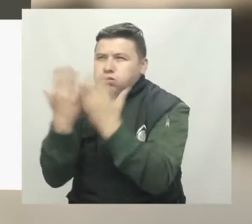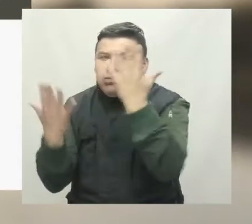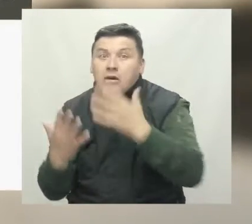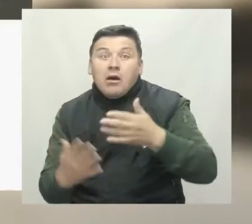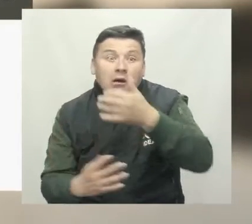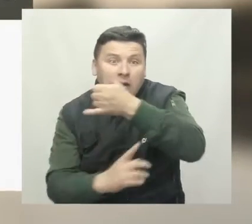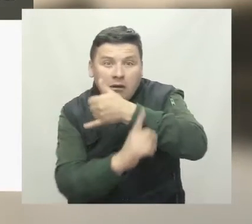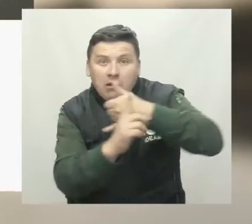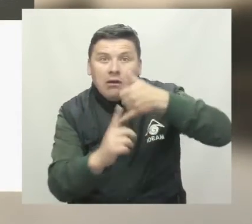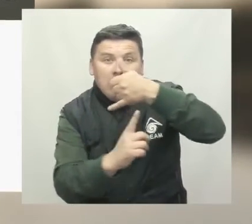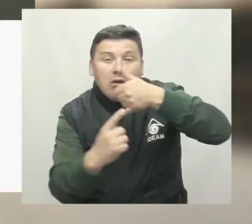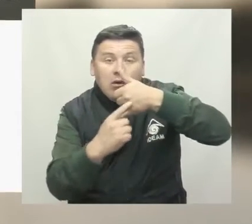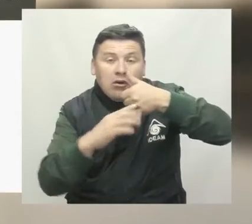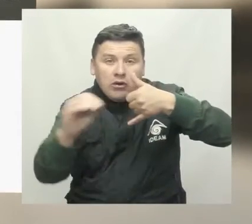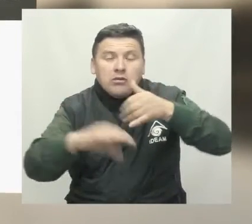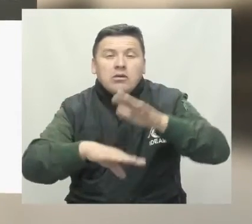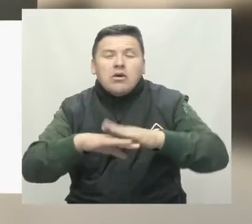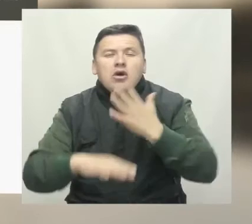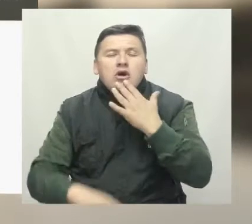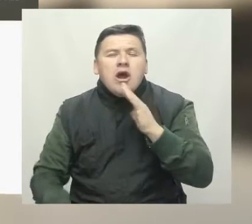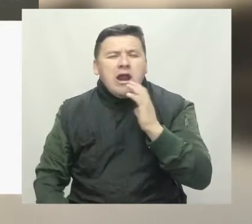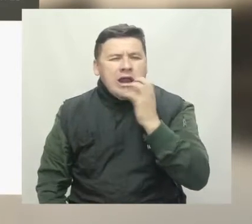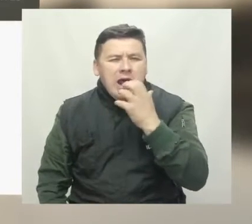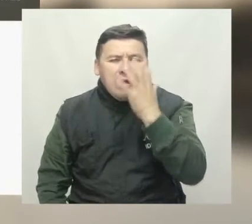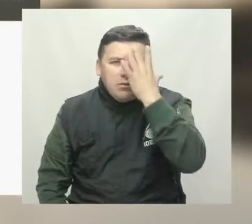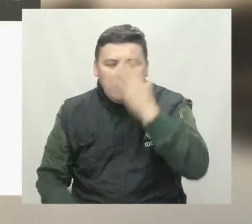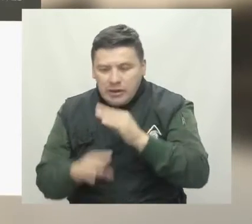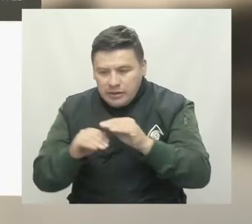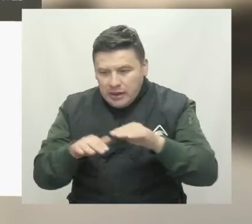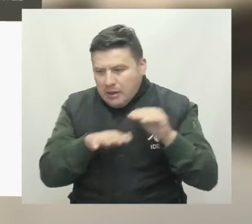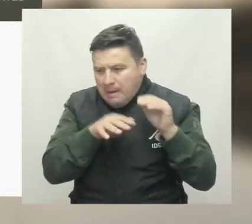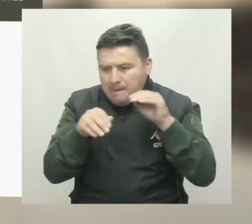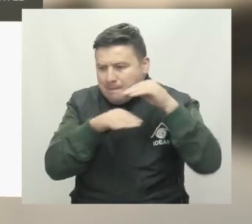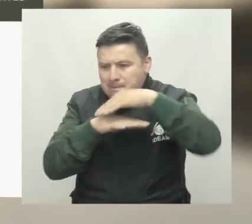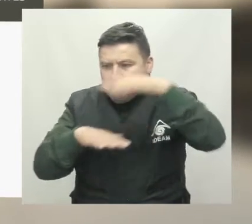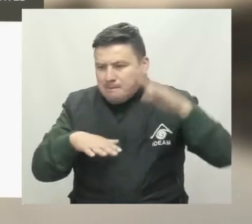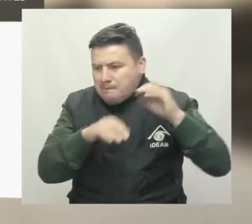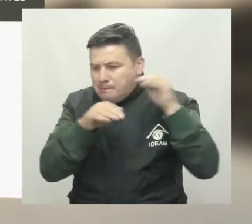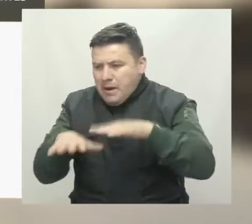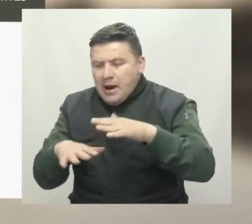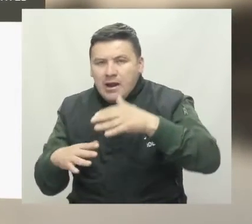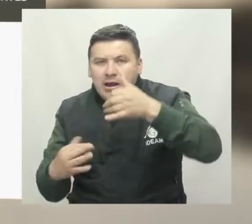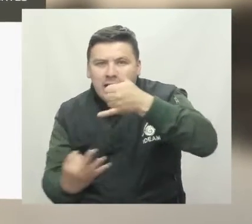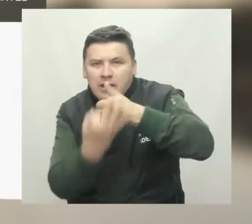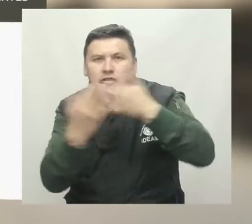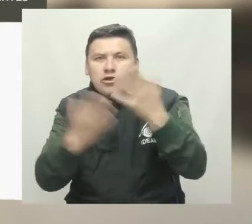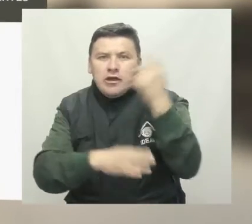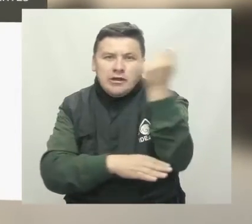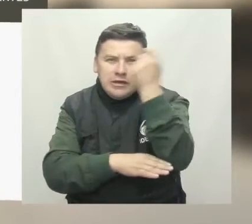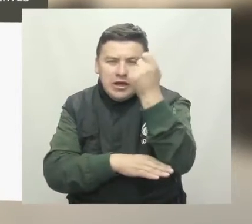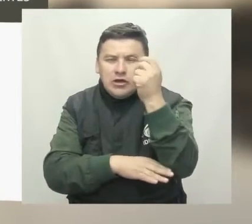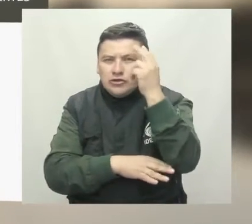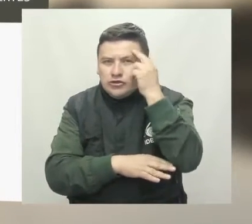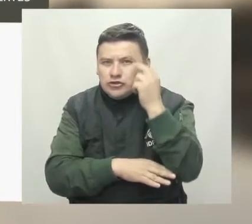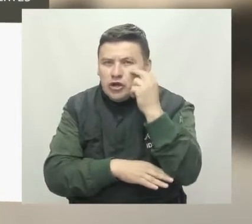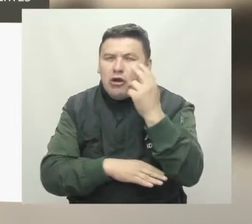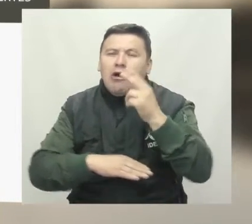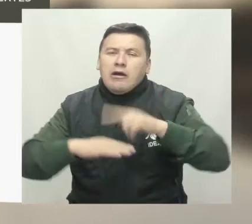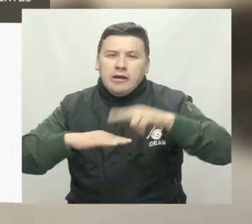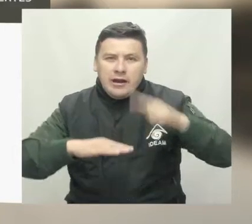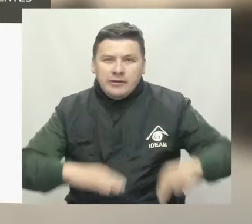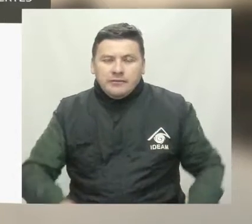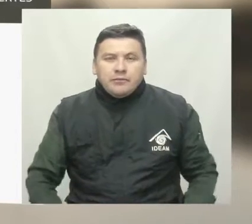Orinoquía. Alerta naranja por deslizamientos de tierra en la región andina y en los departamentos del Meta, Chocó y Nariño.